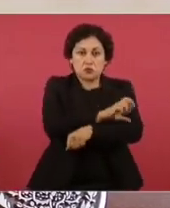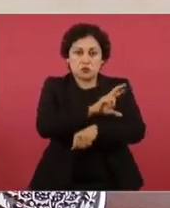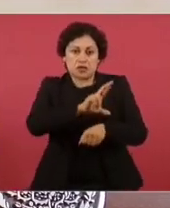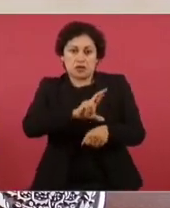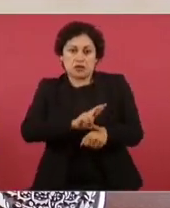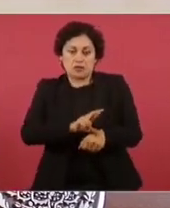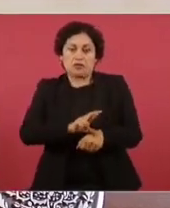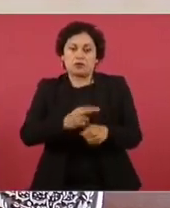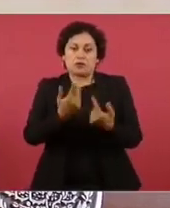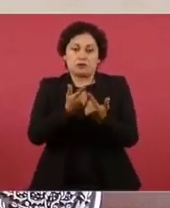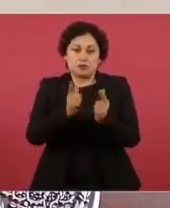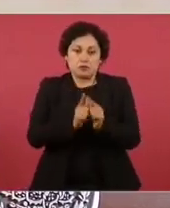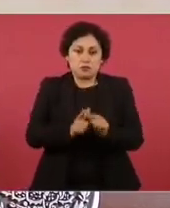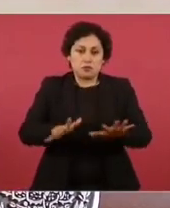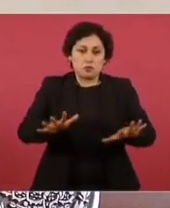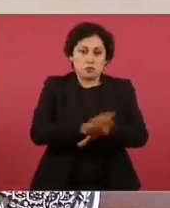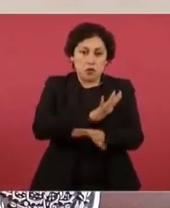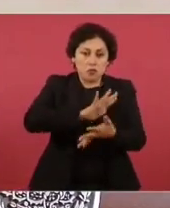transformación,